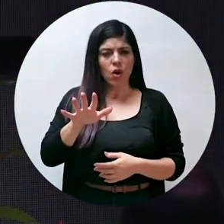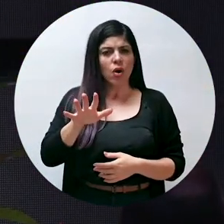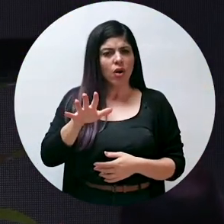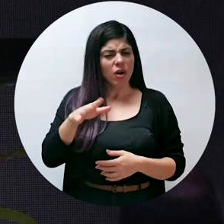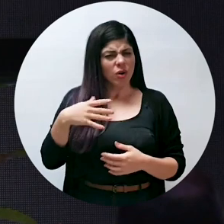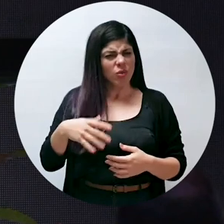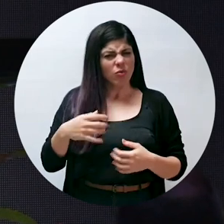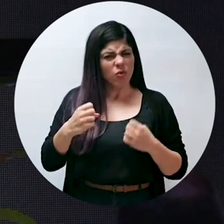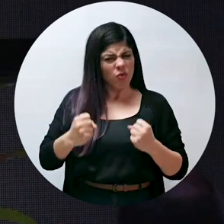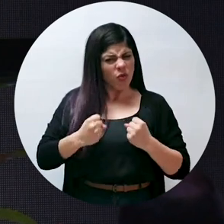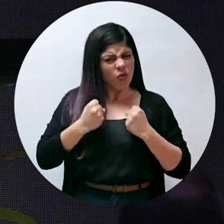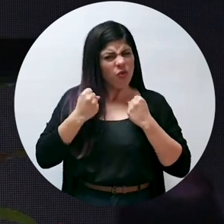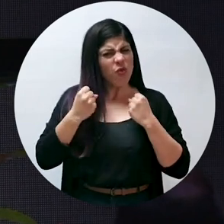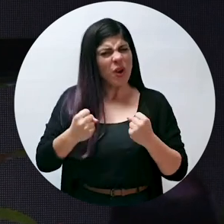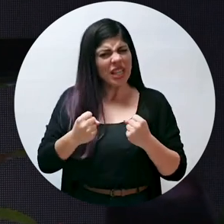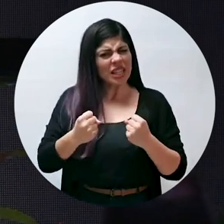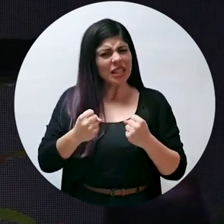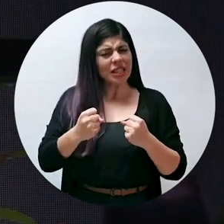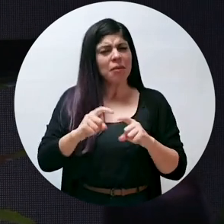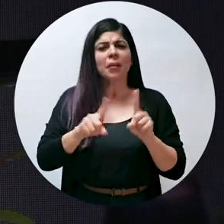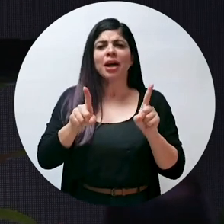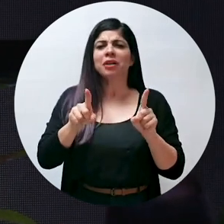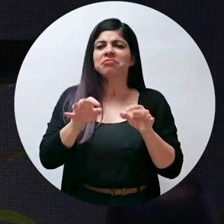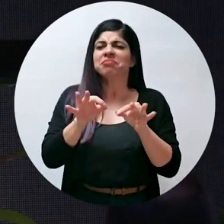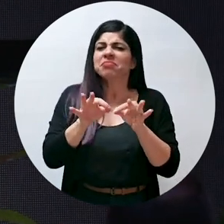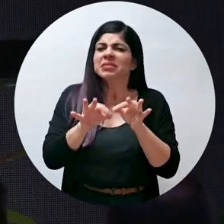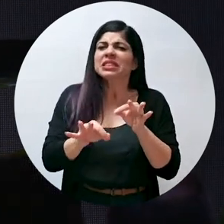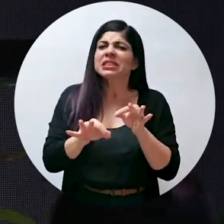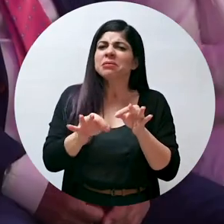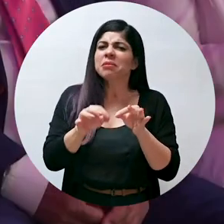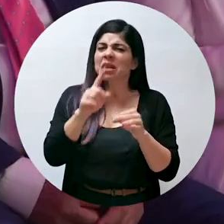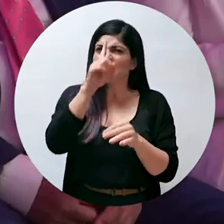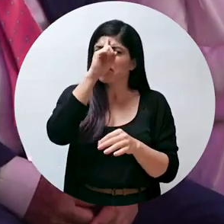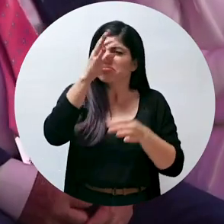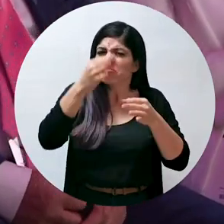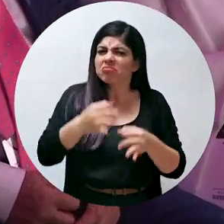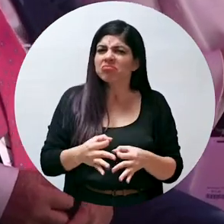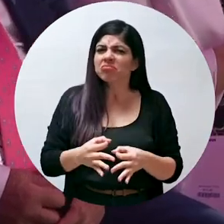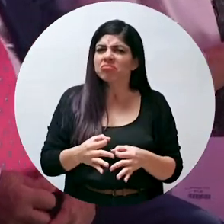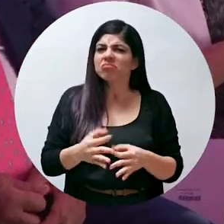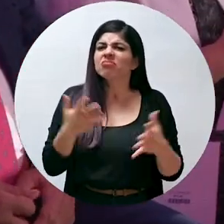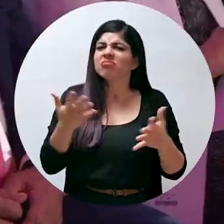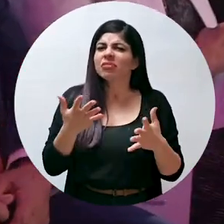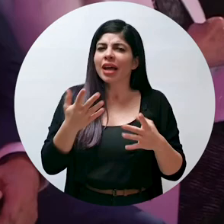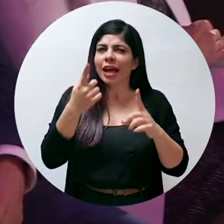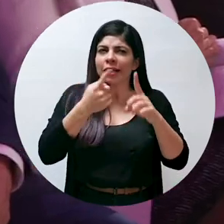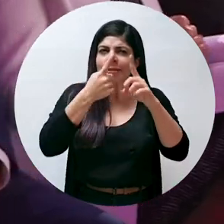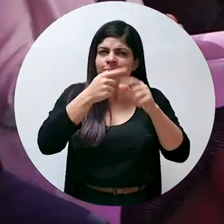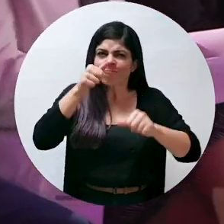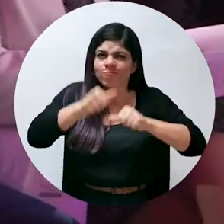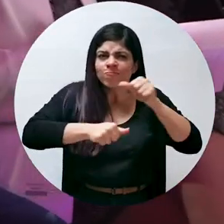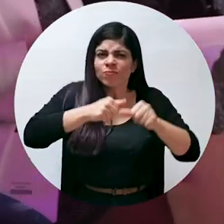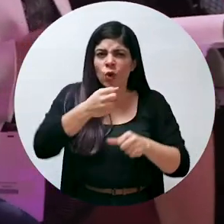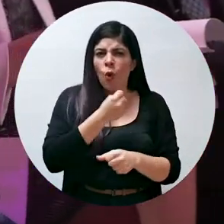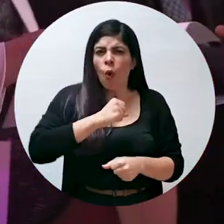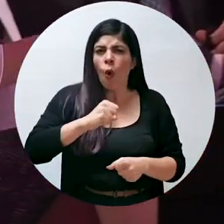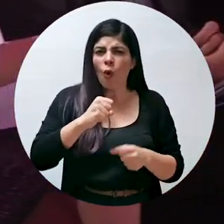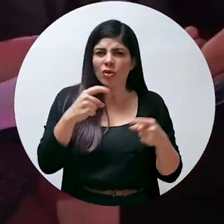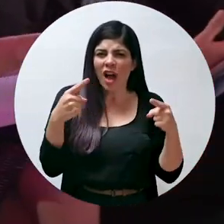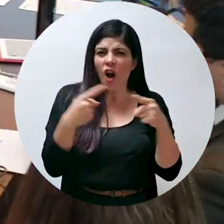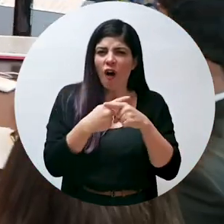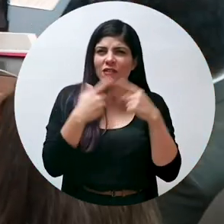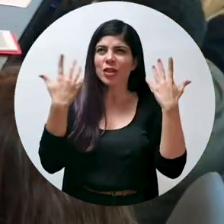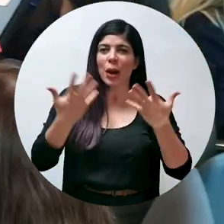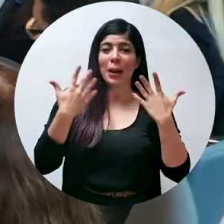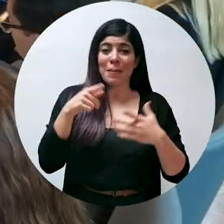fuerte y simple convicción. La lucha contra la crisis climática es el